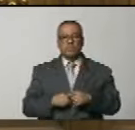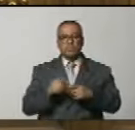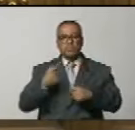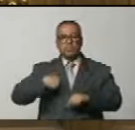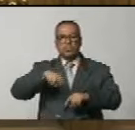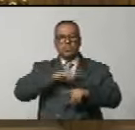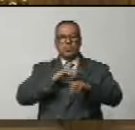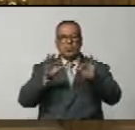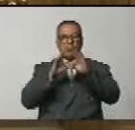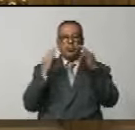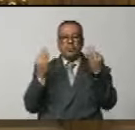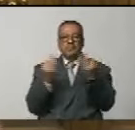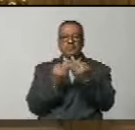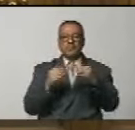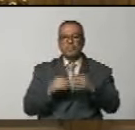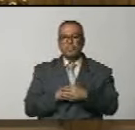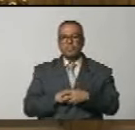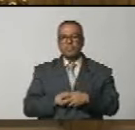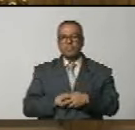familia.